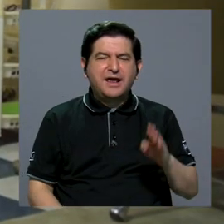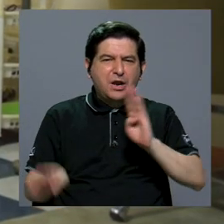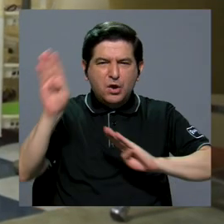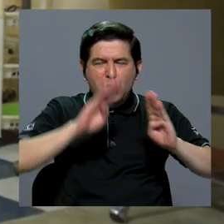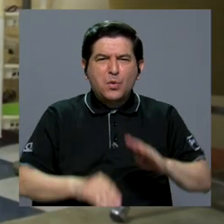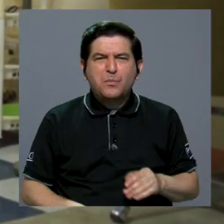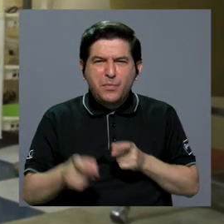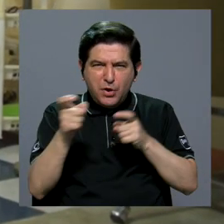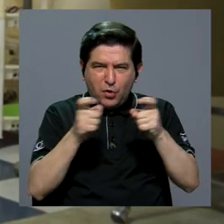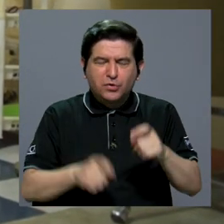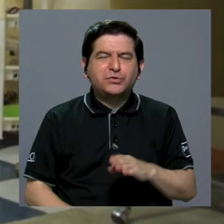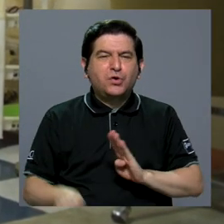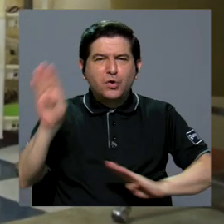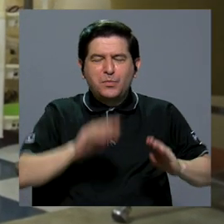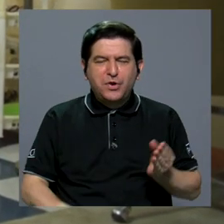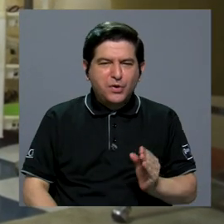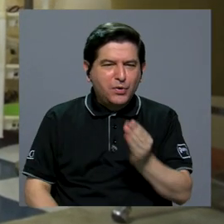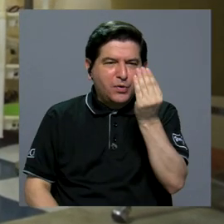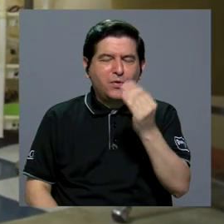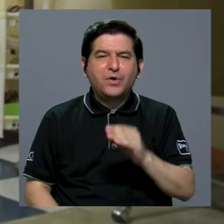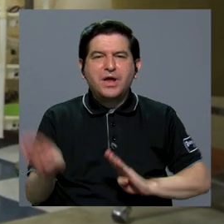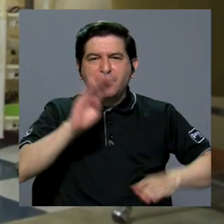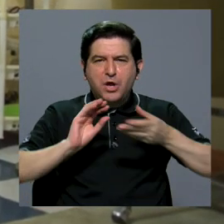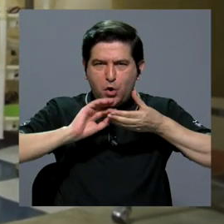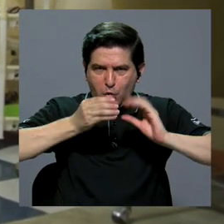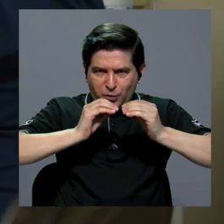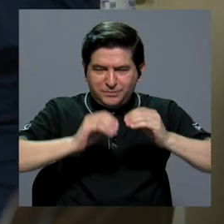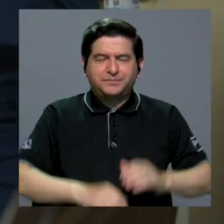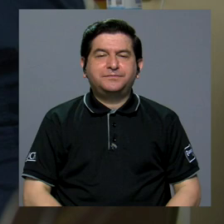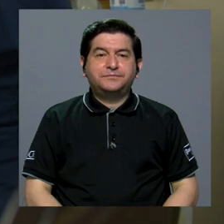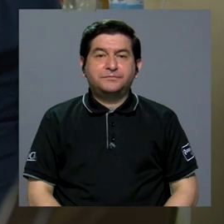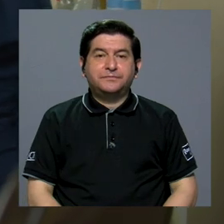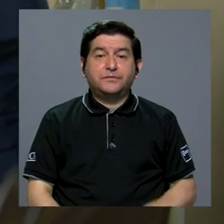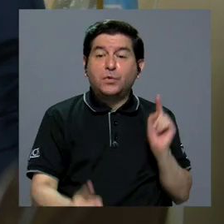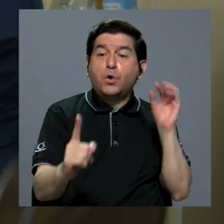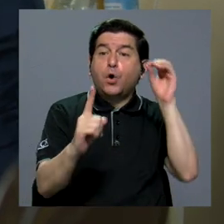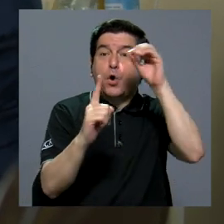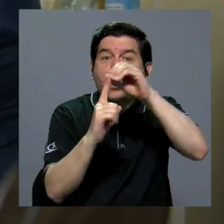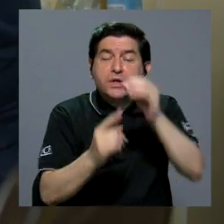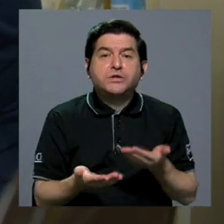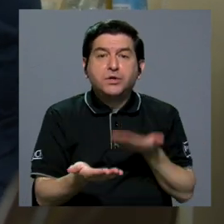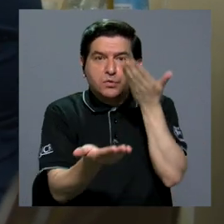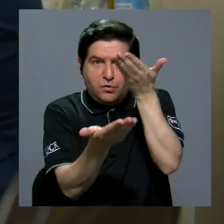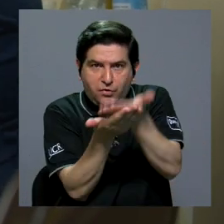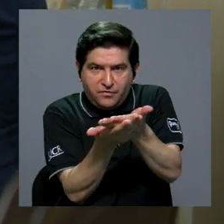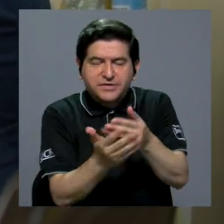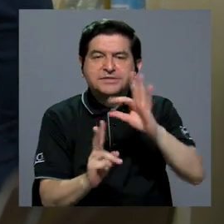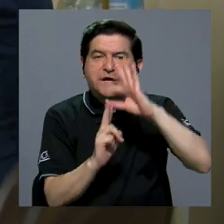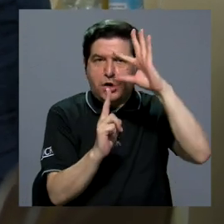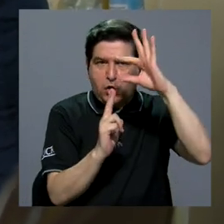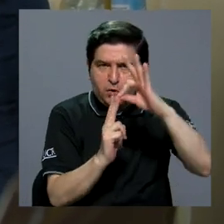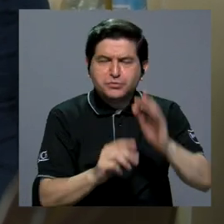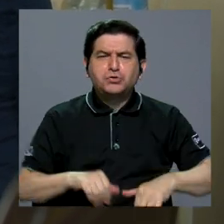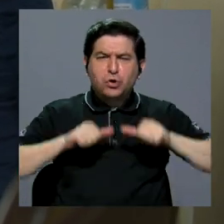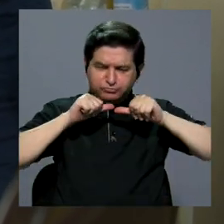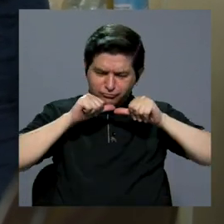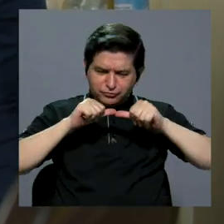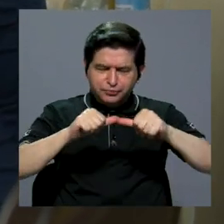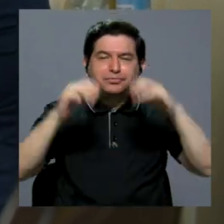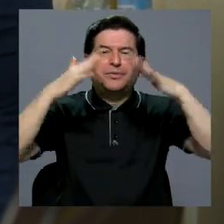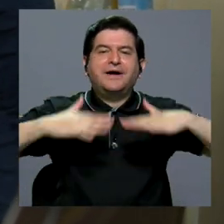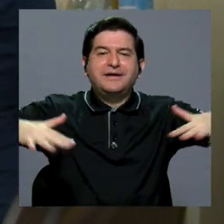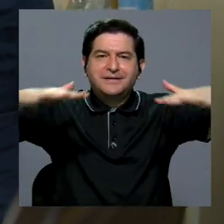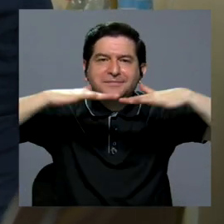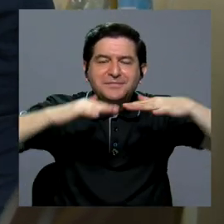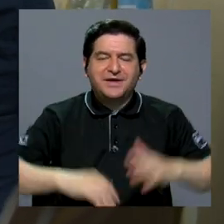biológicos, biofertilizantes y bioindicadores, esto con el objetivo de ofrecerle una alternativa sostenible con